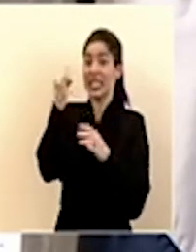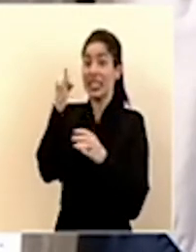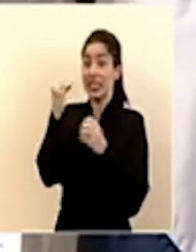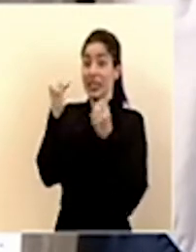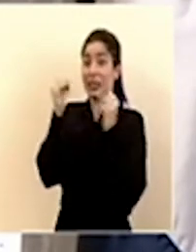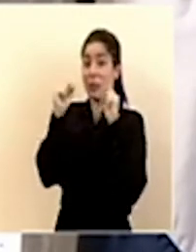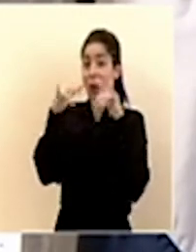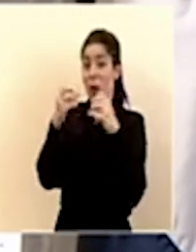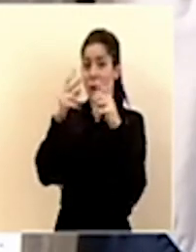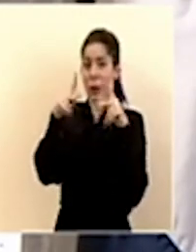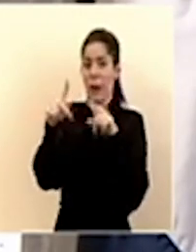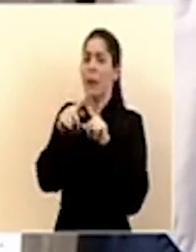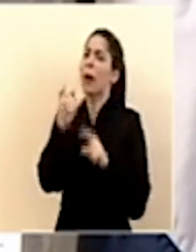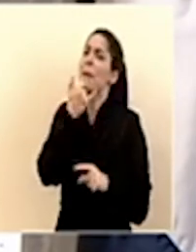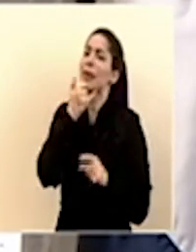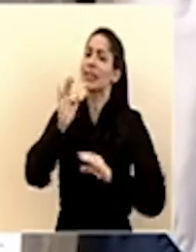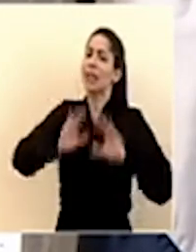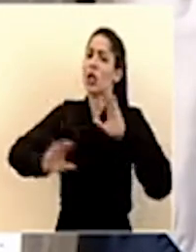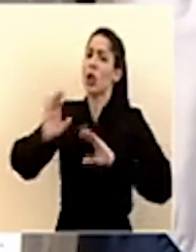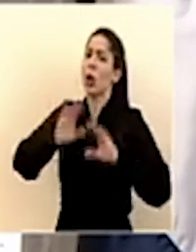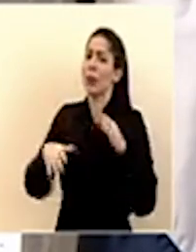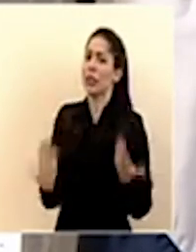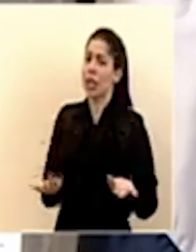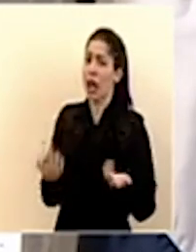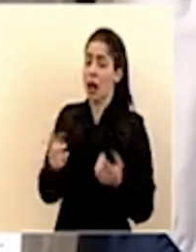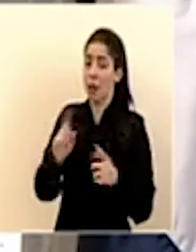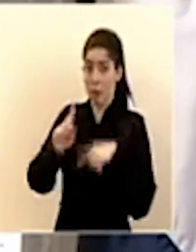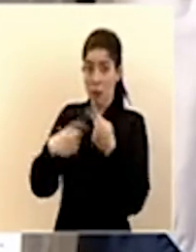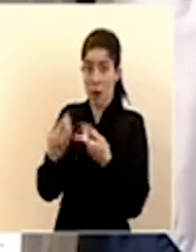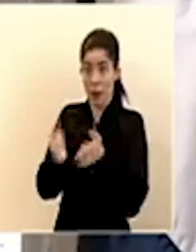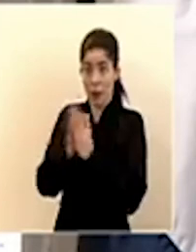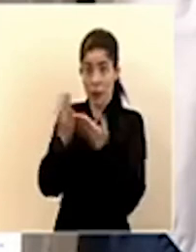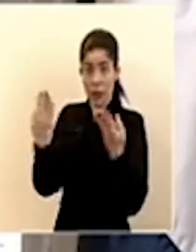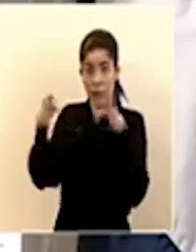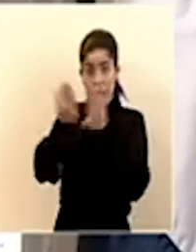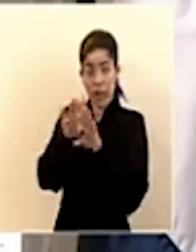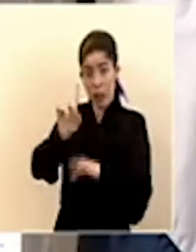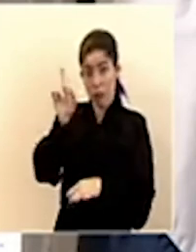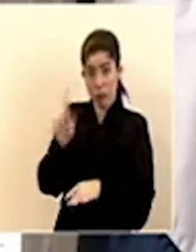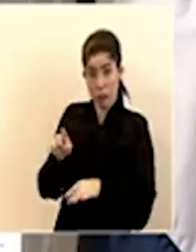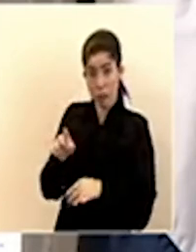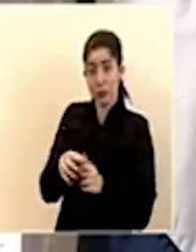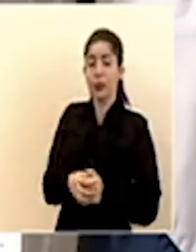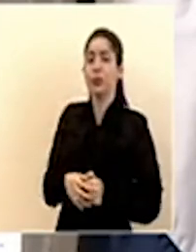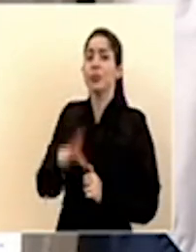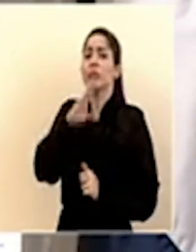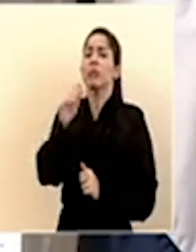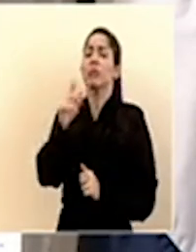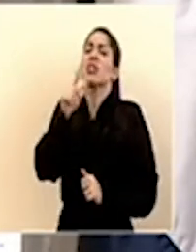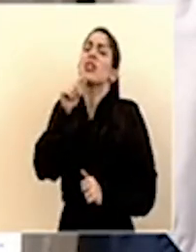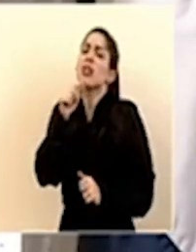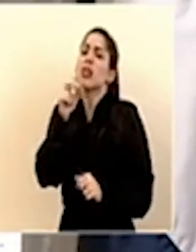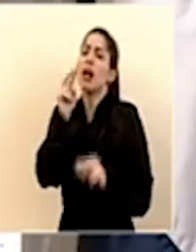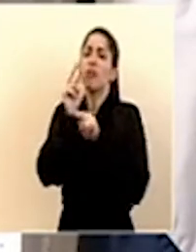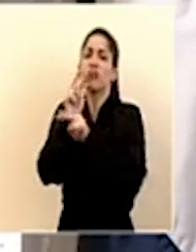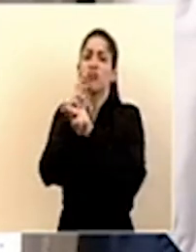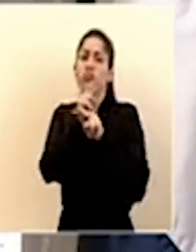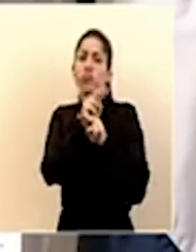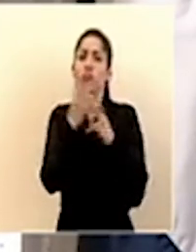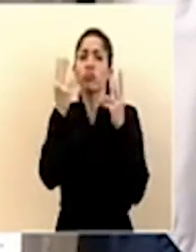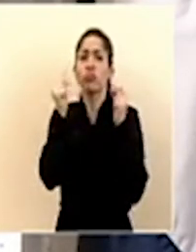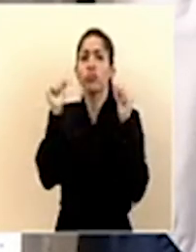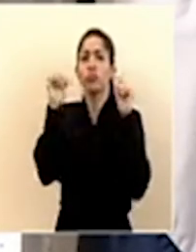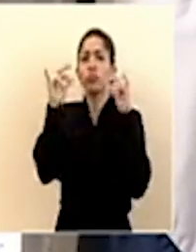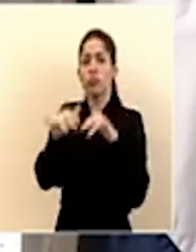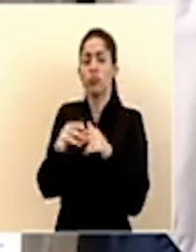pero qué pasa con los centros comerciales se va a solicitar los cierres y quién está vigilando esa capacidad